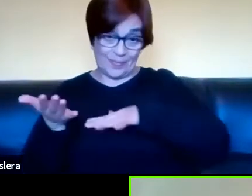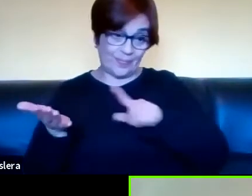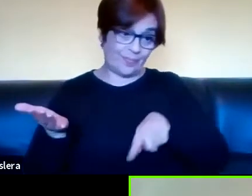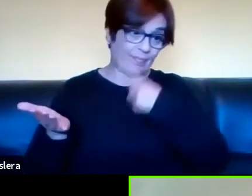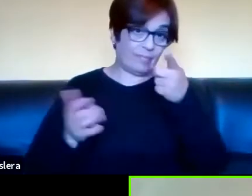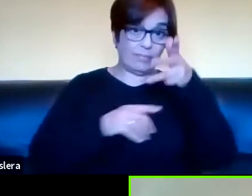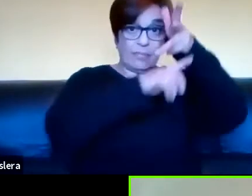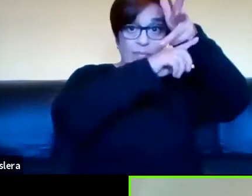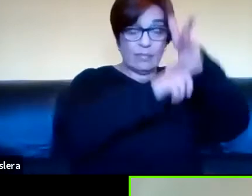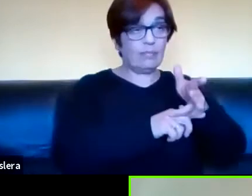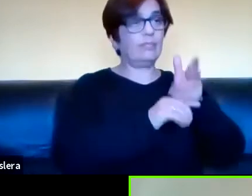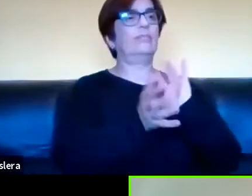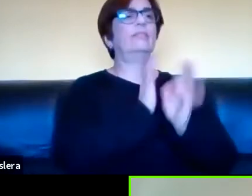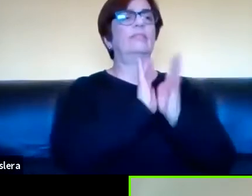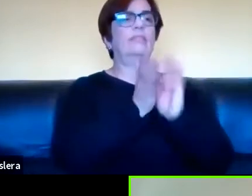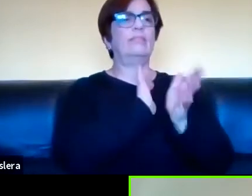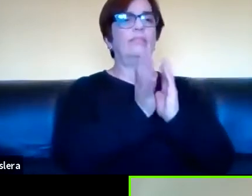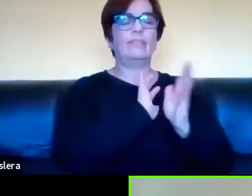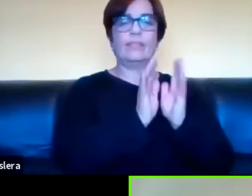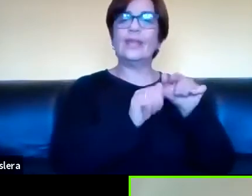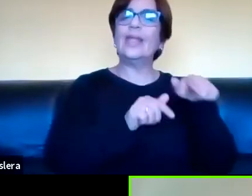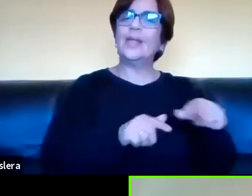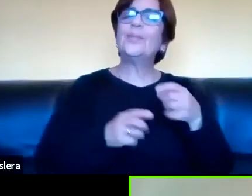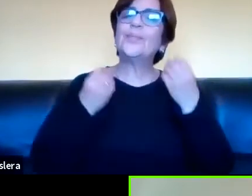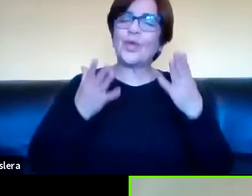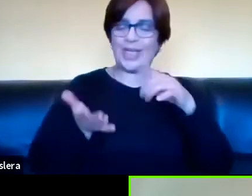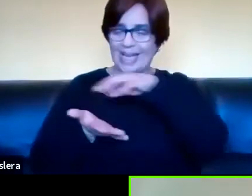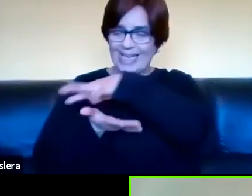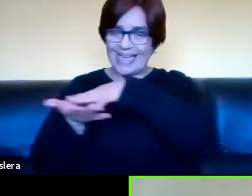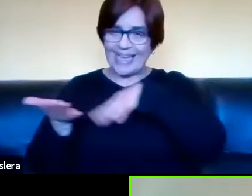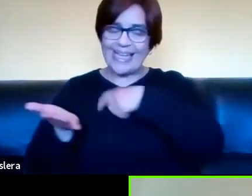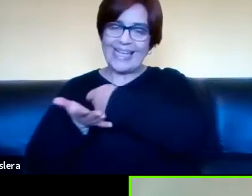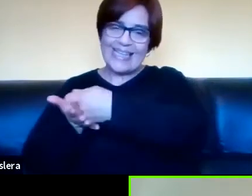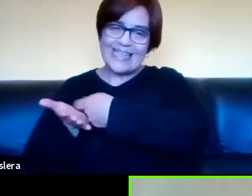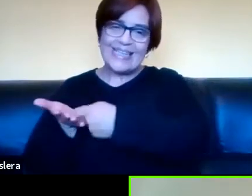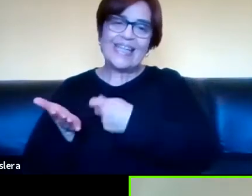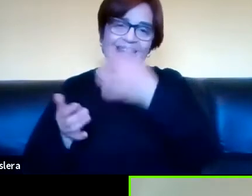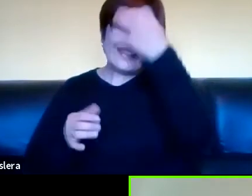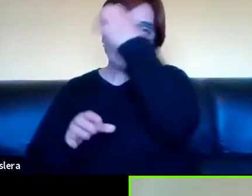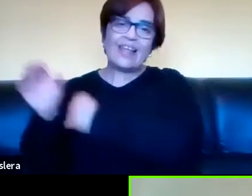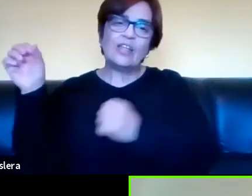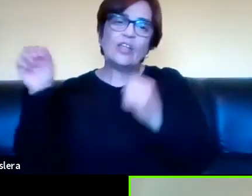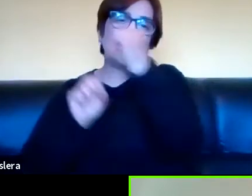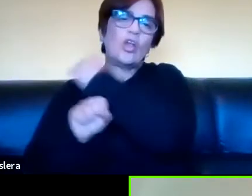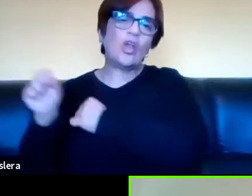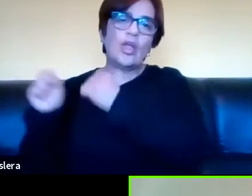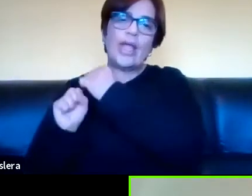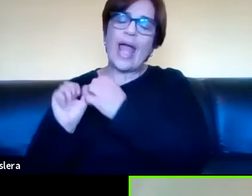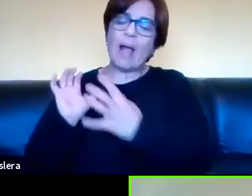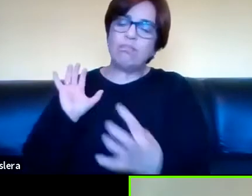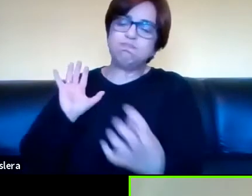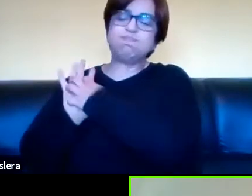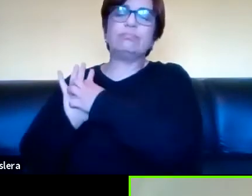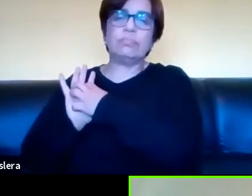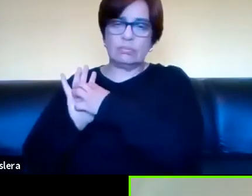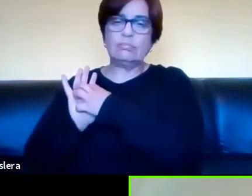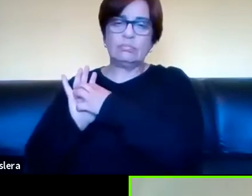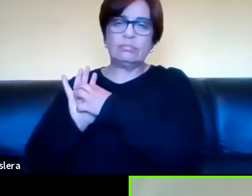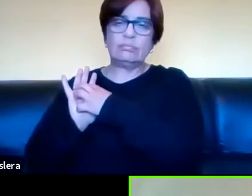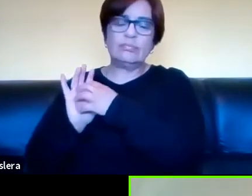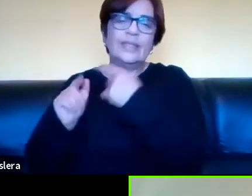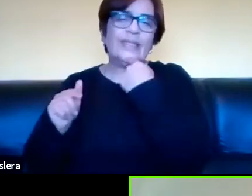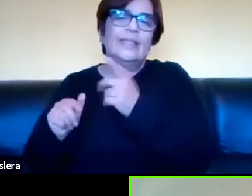las visograbaciones es que la escritura es una tecnología que funciona de forma representacional, es decir,